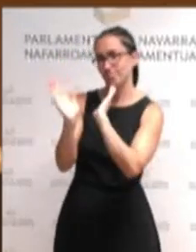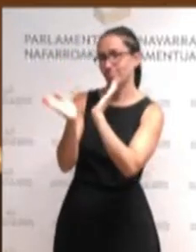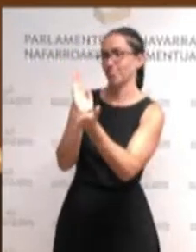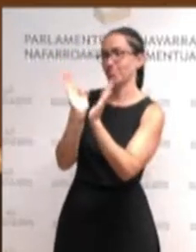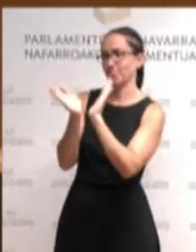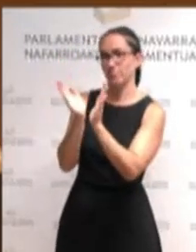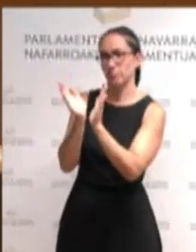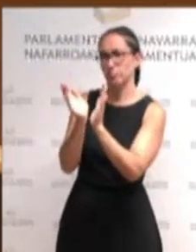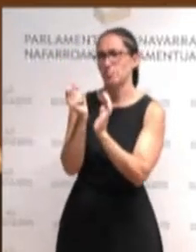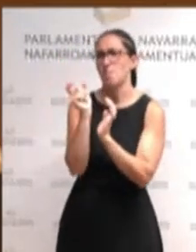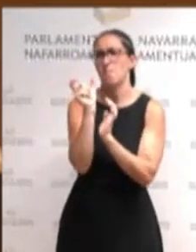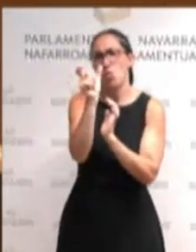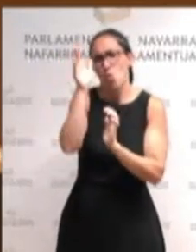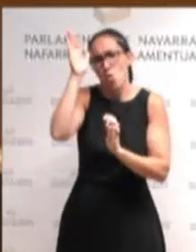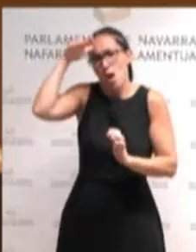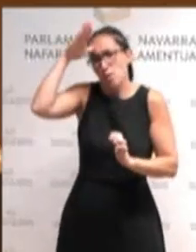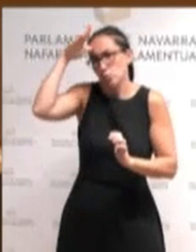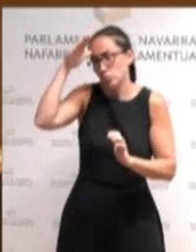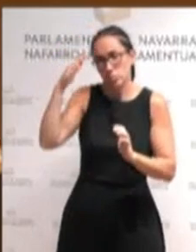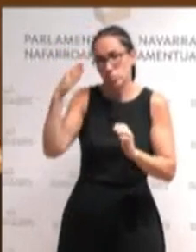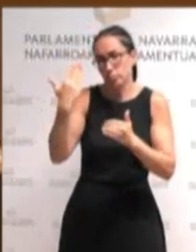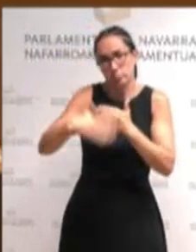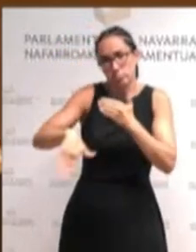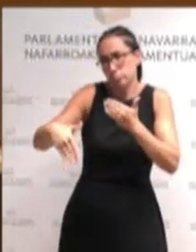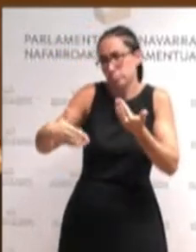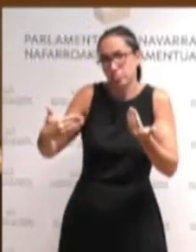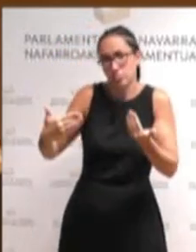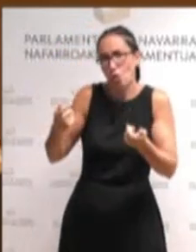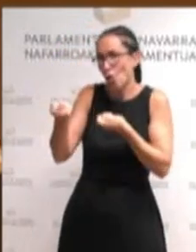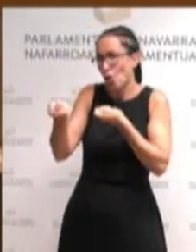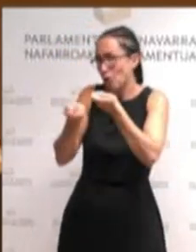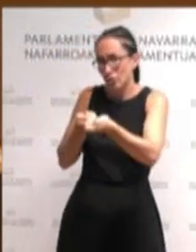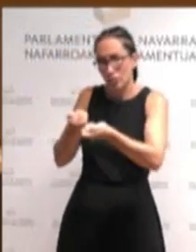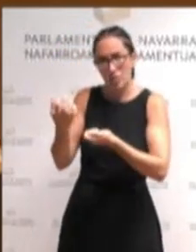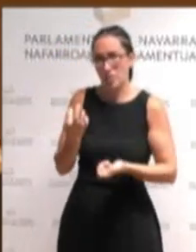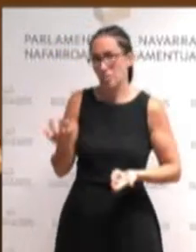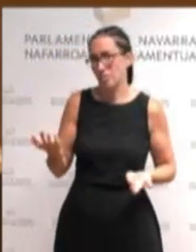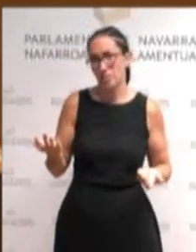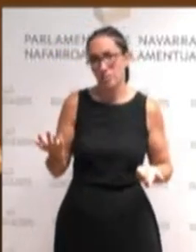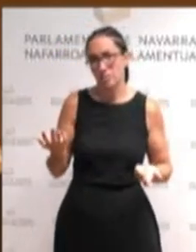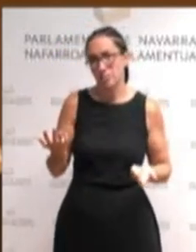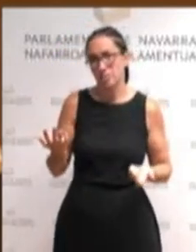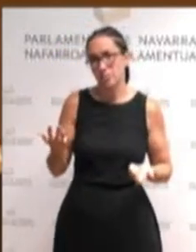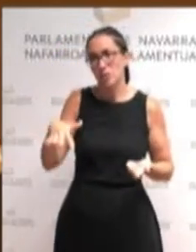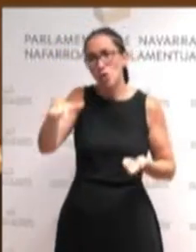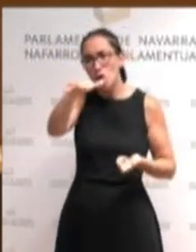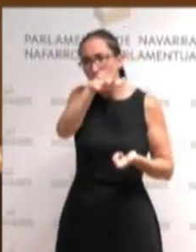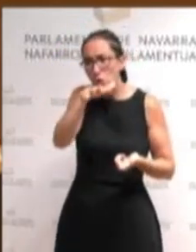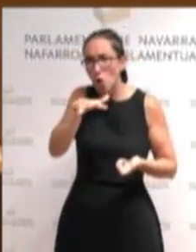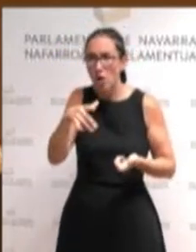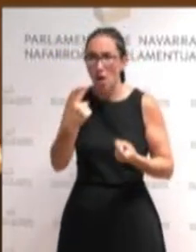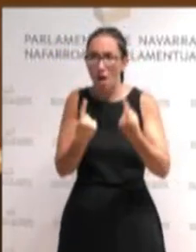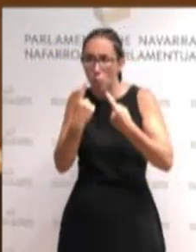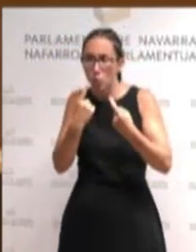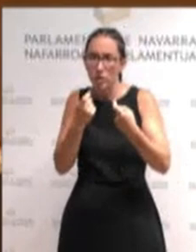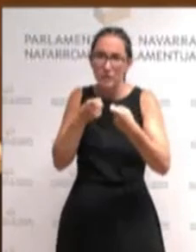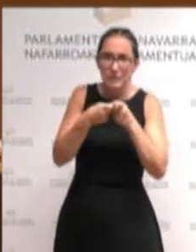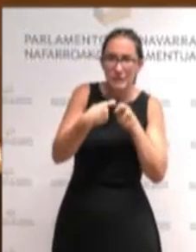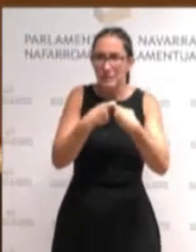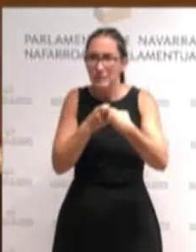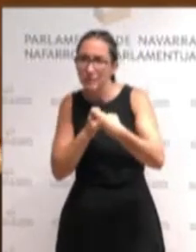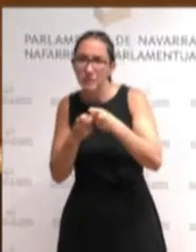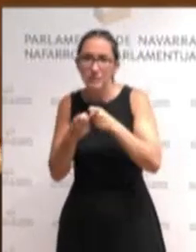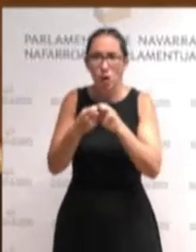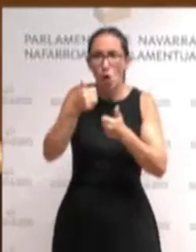abusivo del alquiler de la vivienda la formulación de zonas tensionadas y la posibilidad de ejercer esta